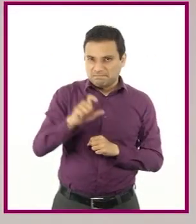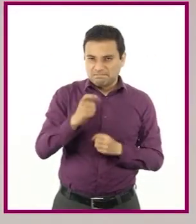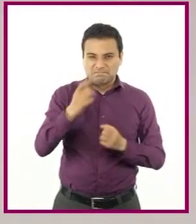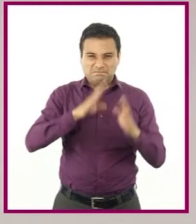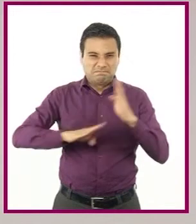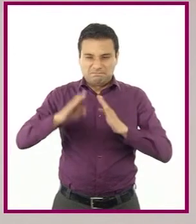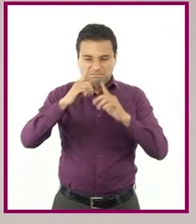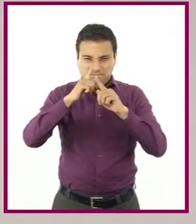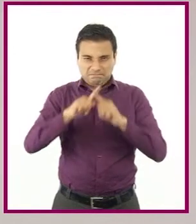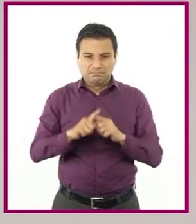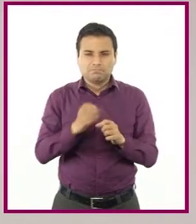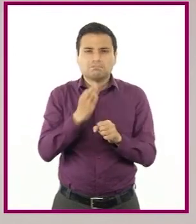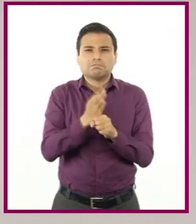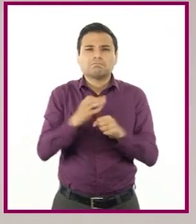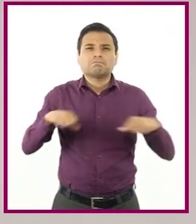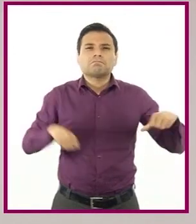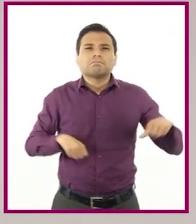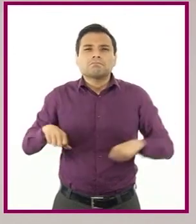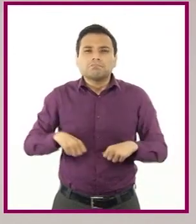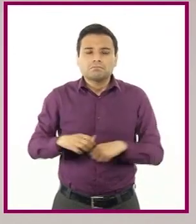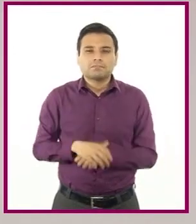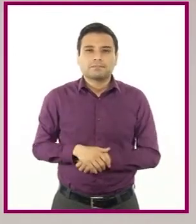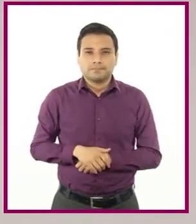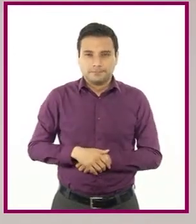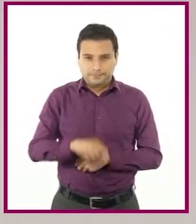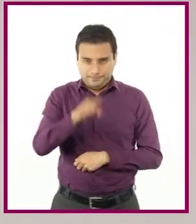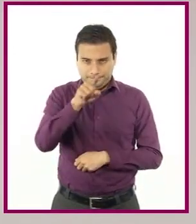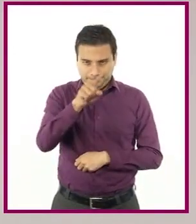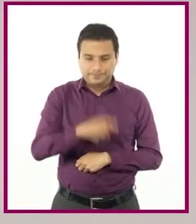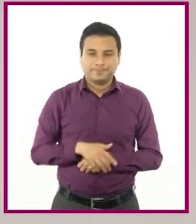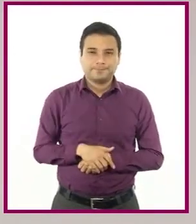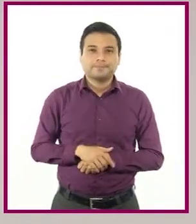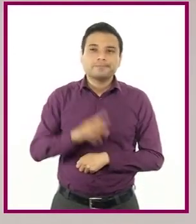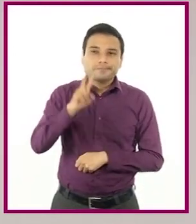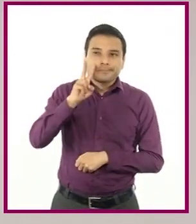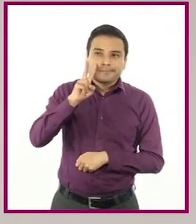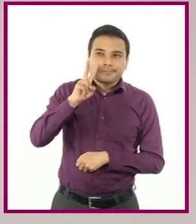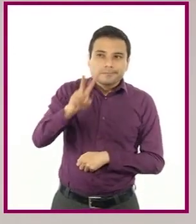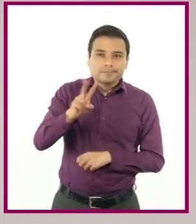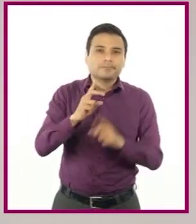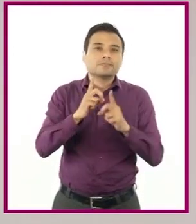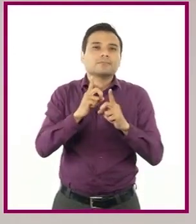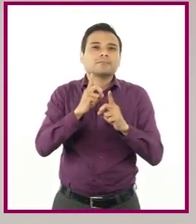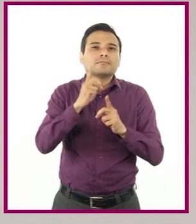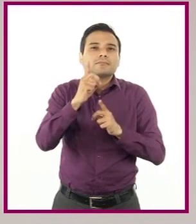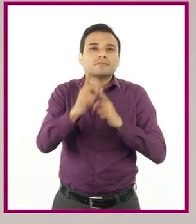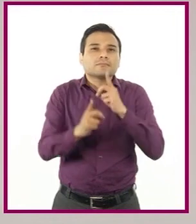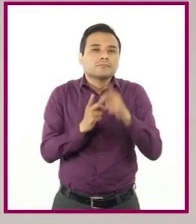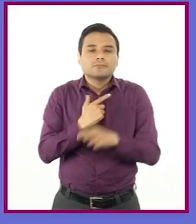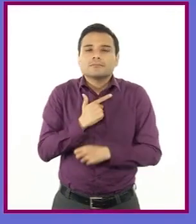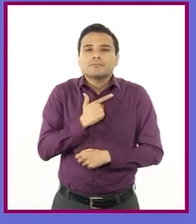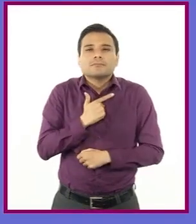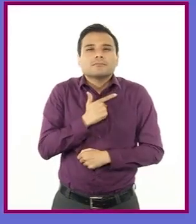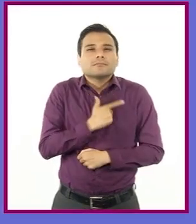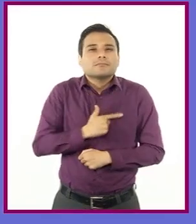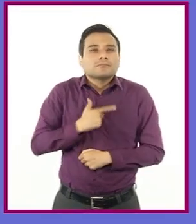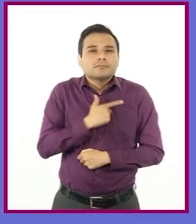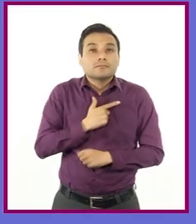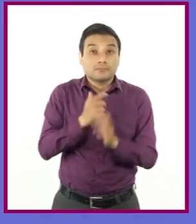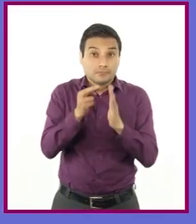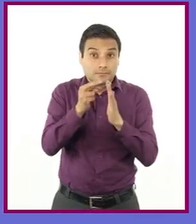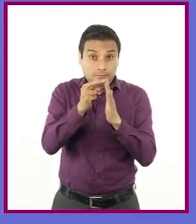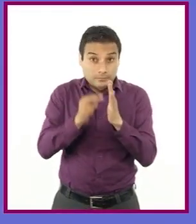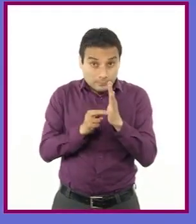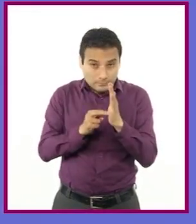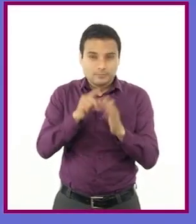reto de hoy es revisar los signos de puntuación del reglamento de la disciplina que más te interese conocer. Una vez